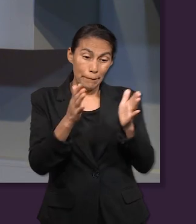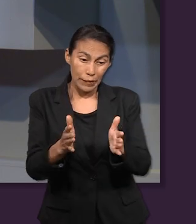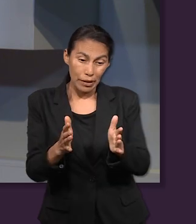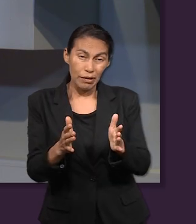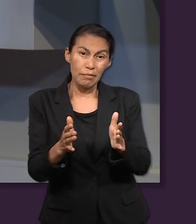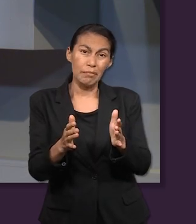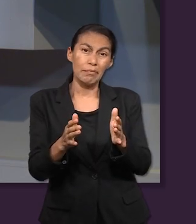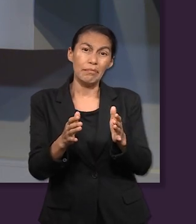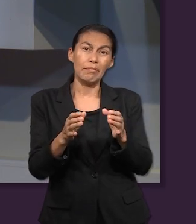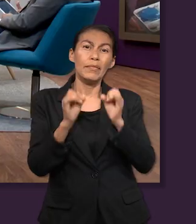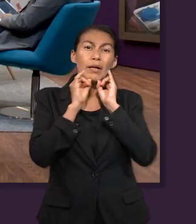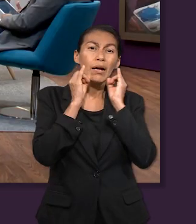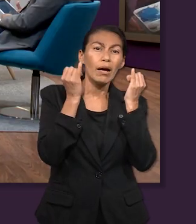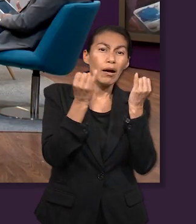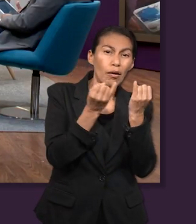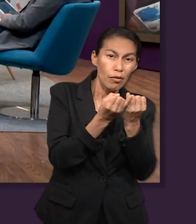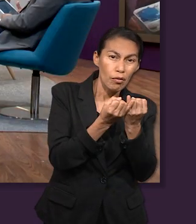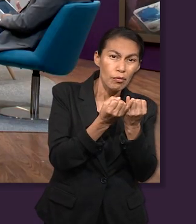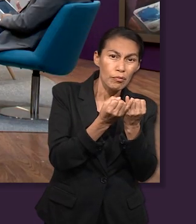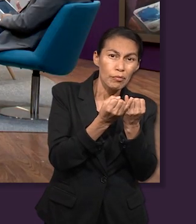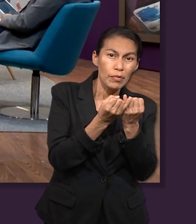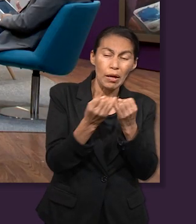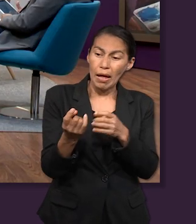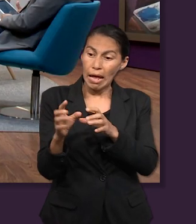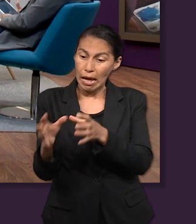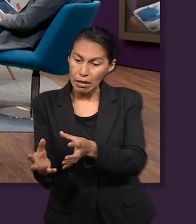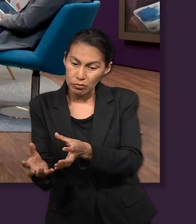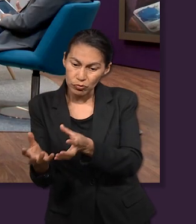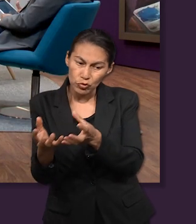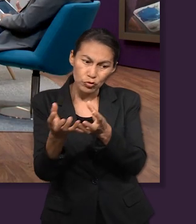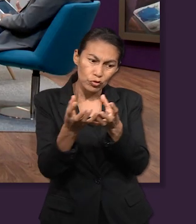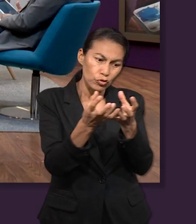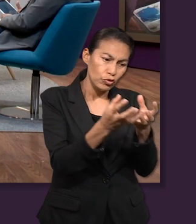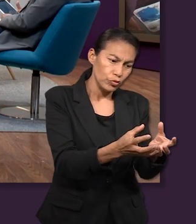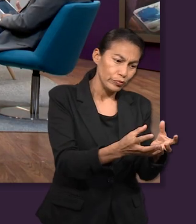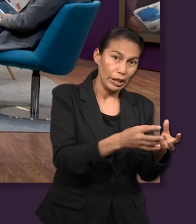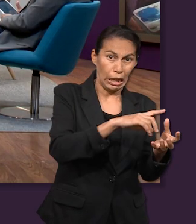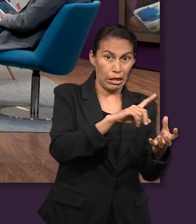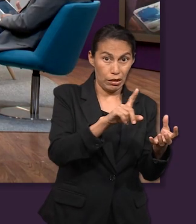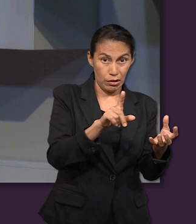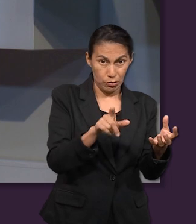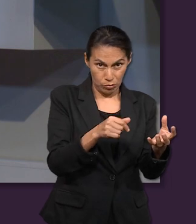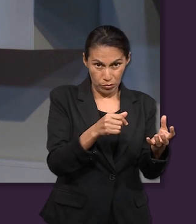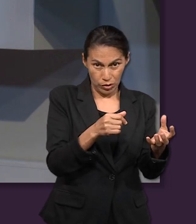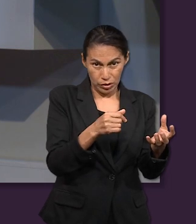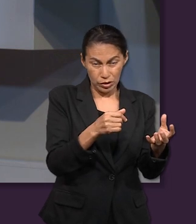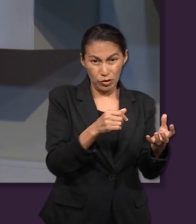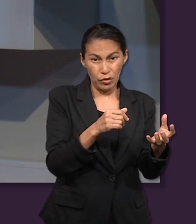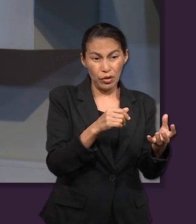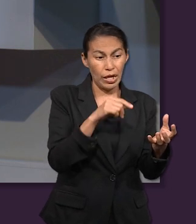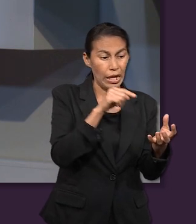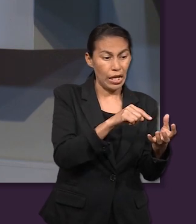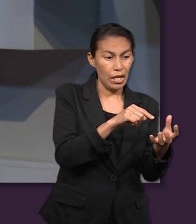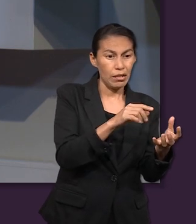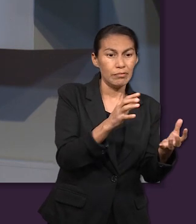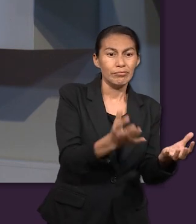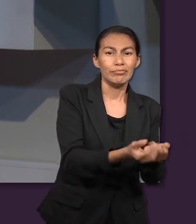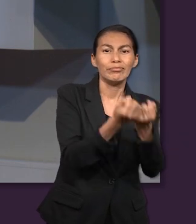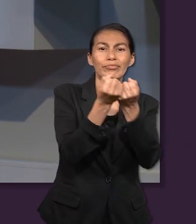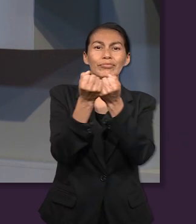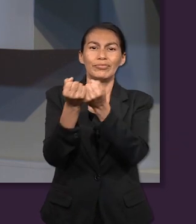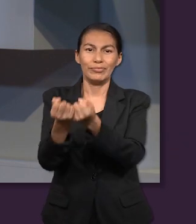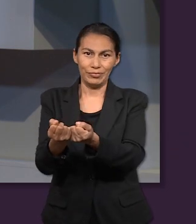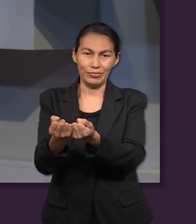que Jacob saliera de la tierra, que fuera a Egipto, para que más adelante se viera el plan de salvación. Porque era parte de